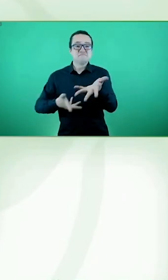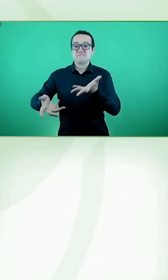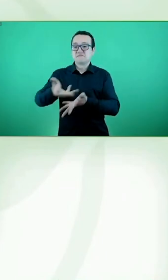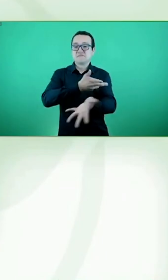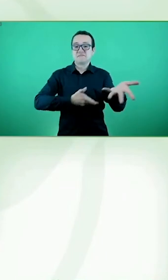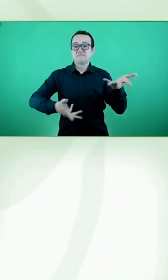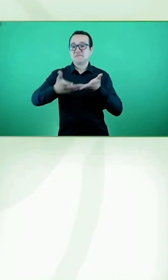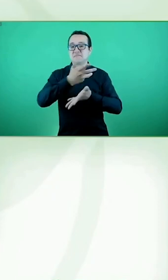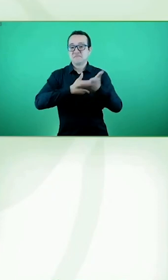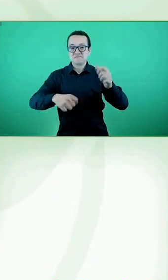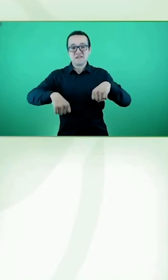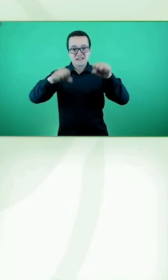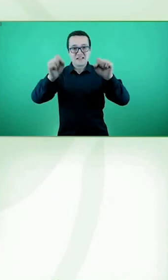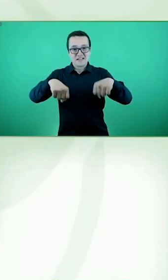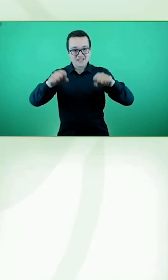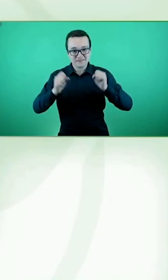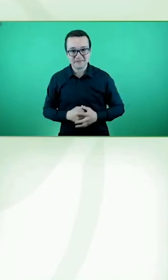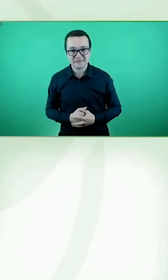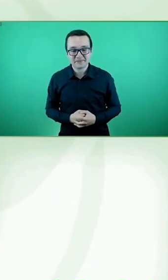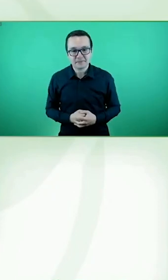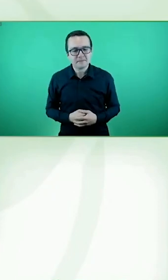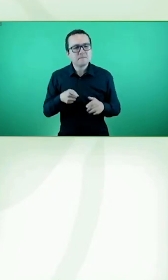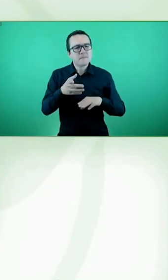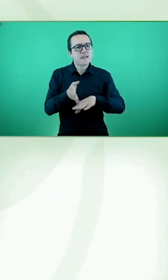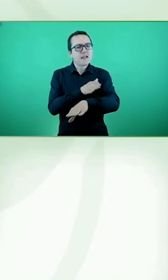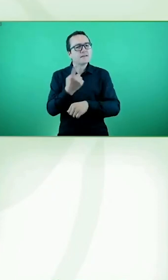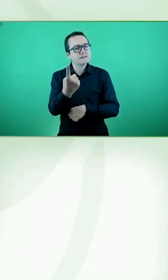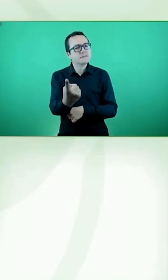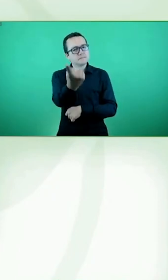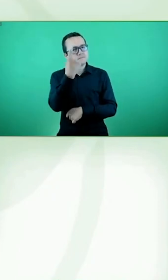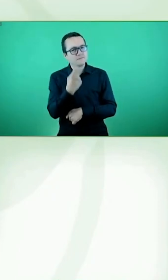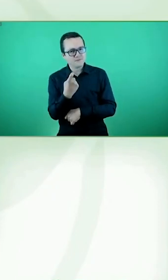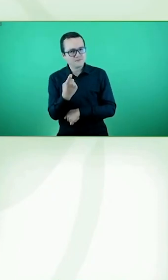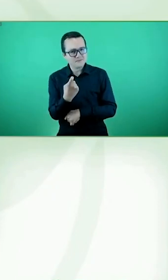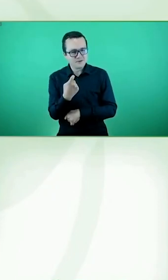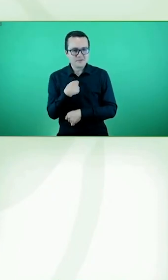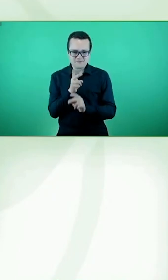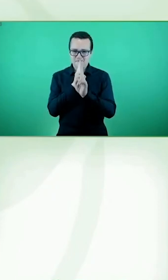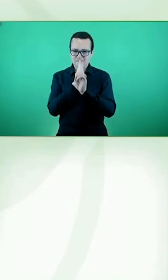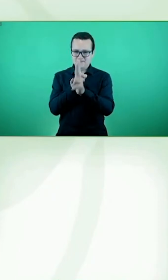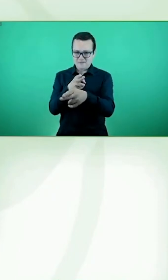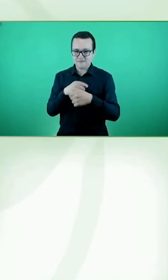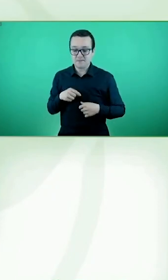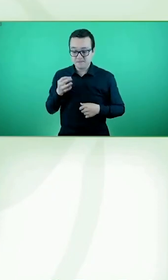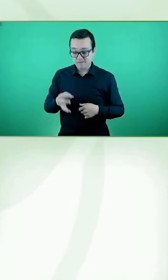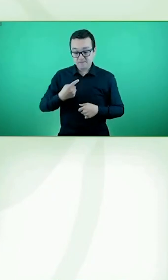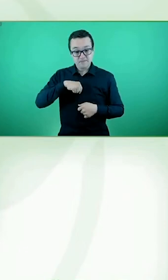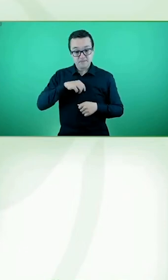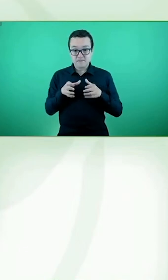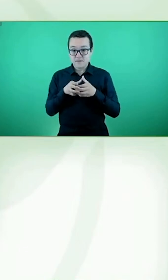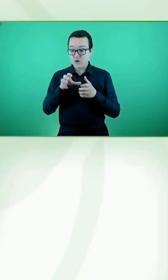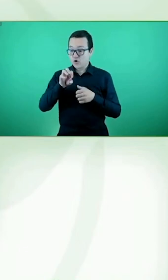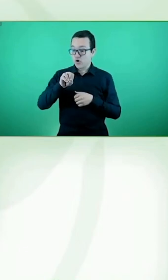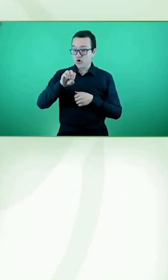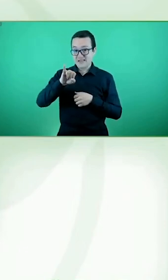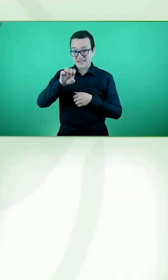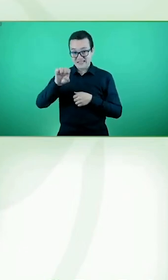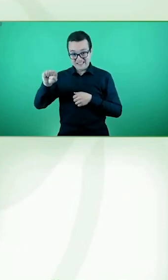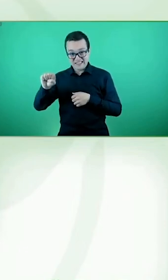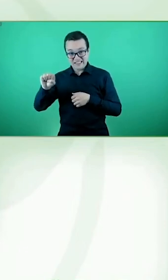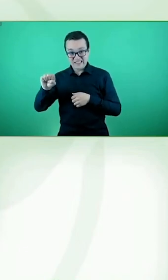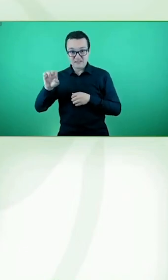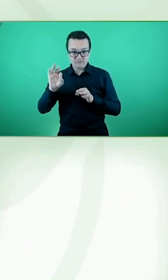Respondiendo a tu pregunta, Andrés, desde la Organización Iberoamericana de Seguridad Social, somos un organismo de ámbito